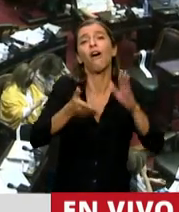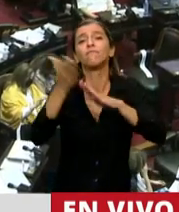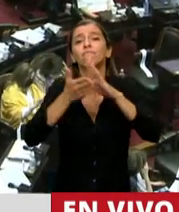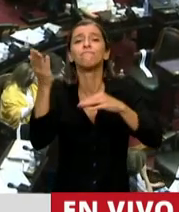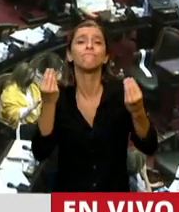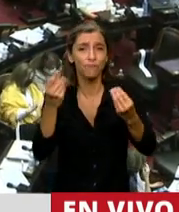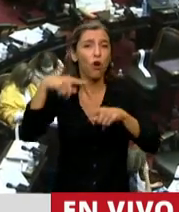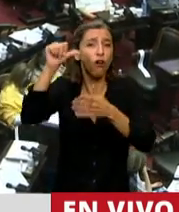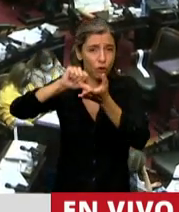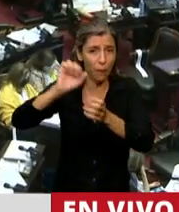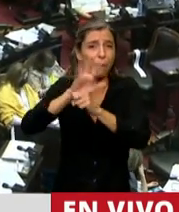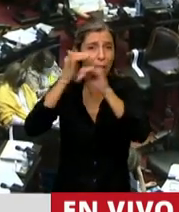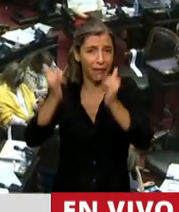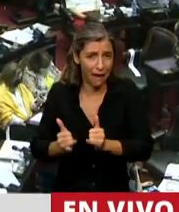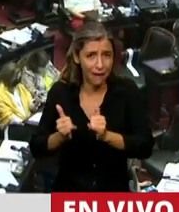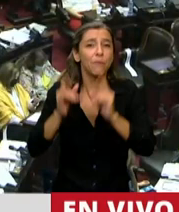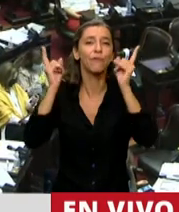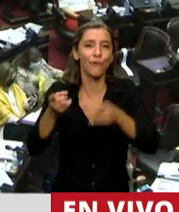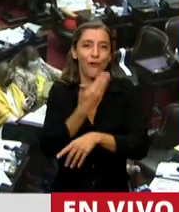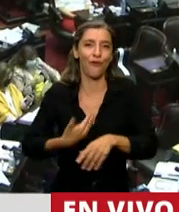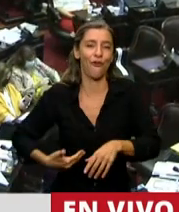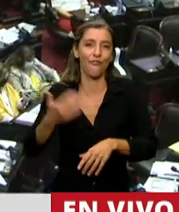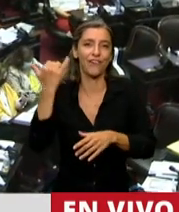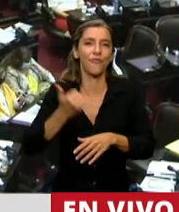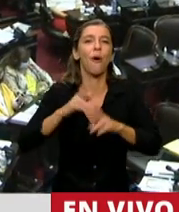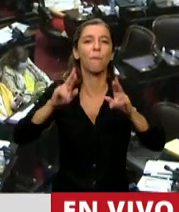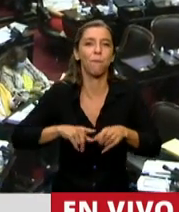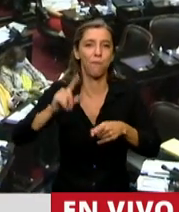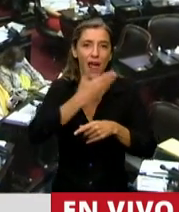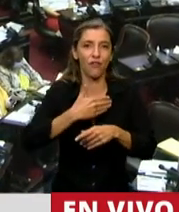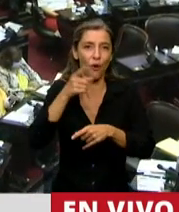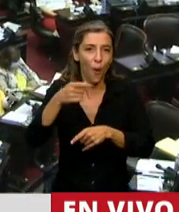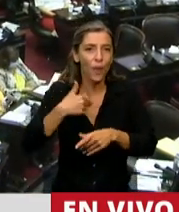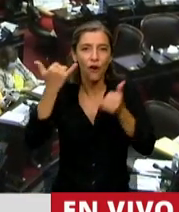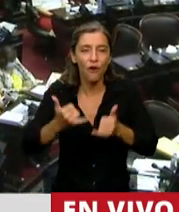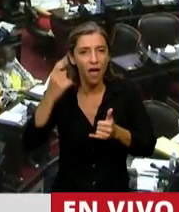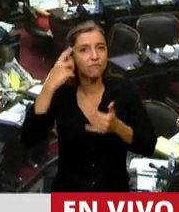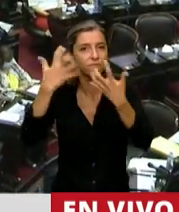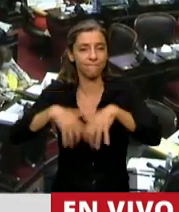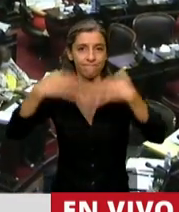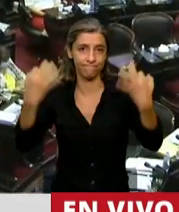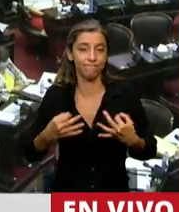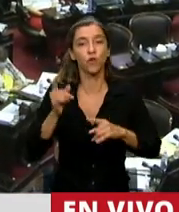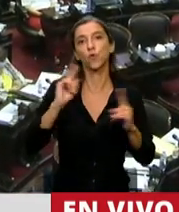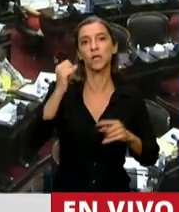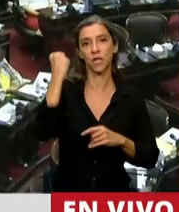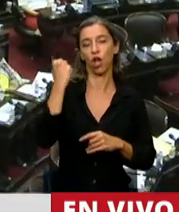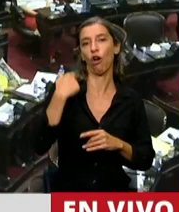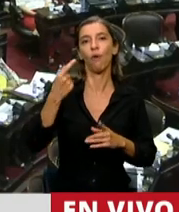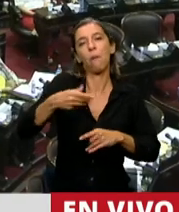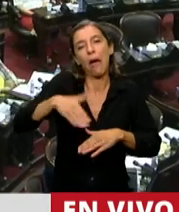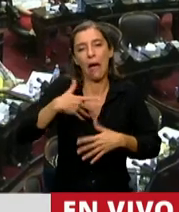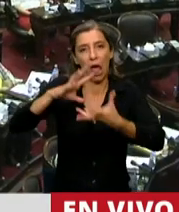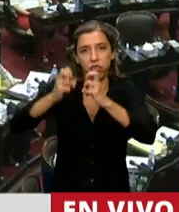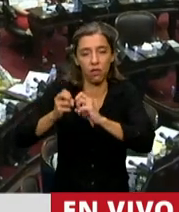hay pandemia pero hay gobiernos con políticas racionales y no con políticas macroeconómicas que destruyen